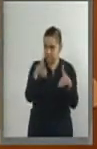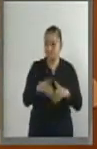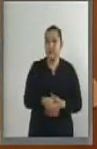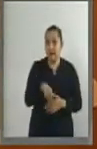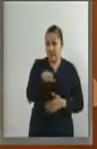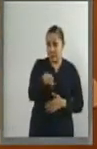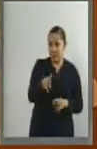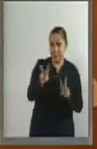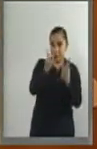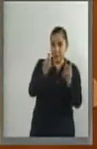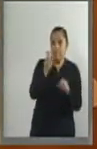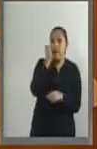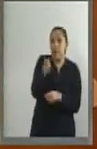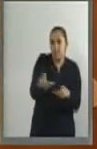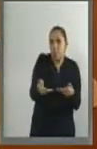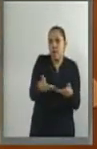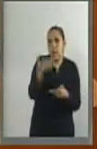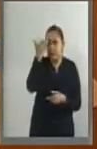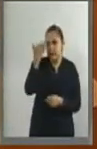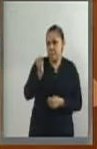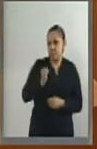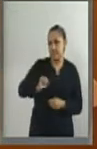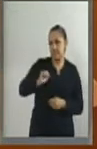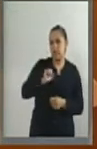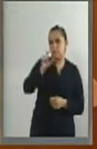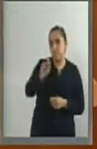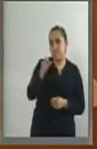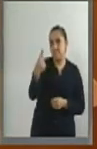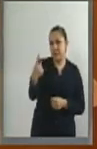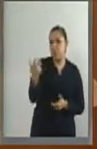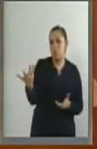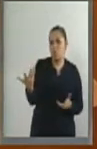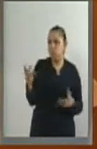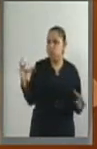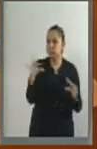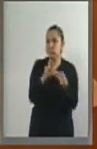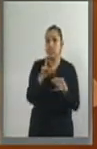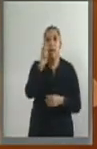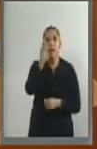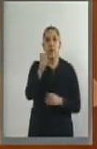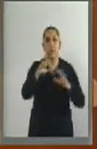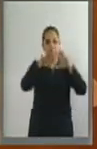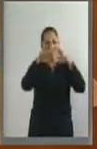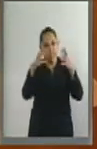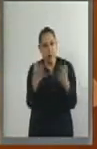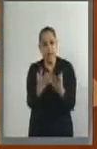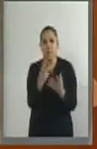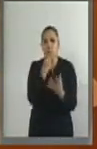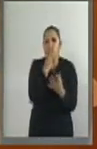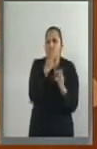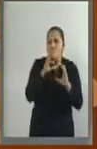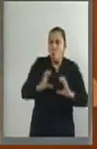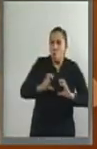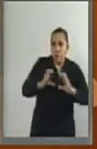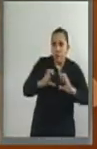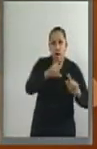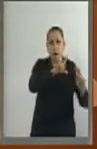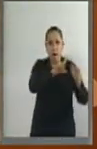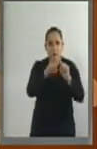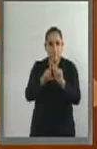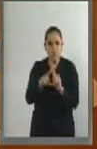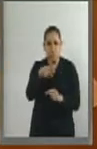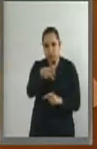el cuidado del planeta y sus posibilidades de sobrevivencia y continuidad. Hace tiempo que hemos debido plantearnos